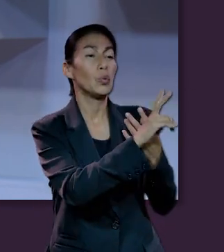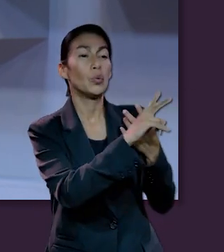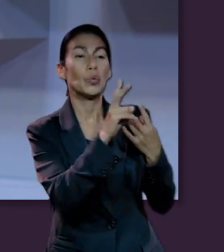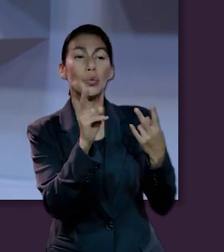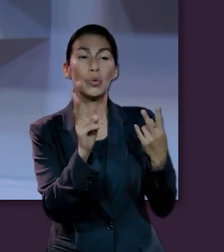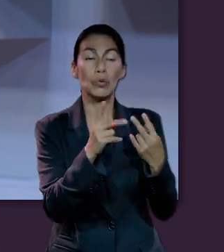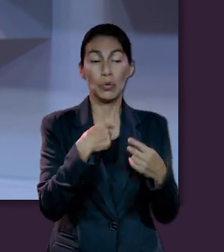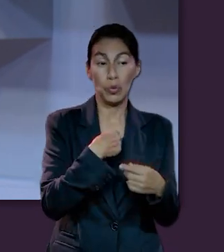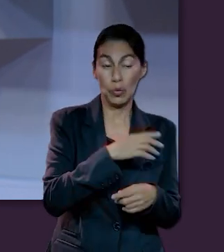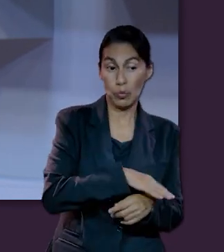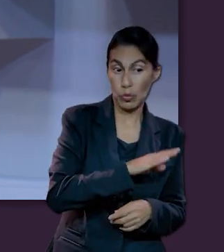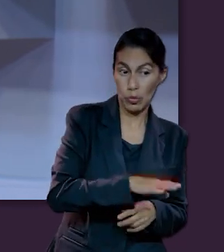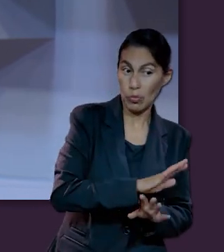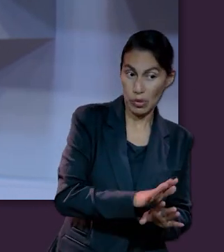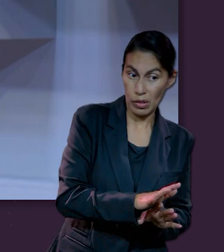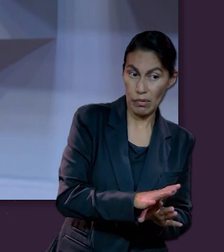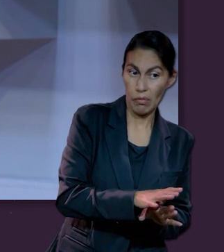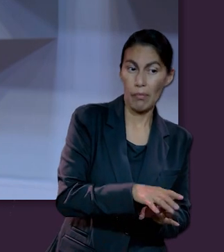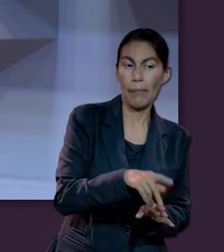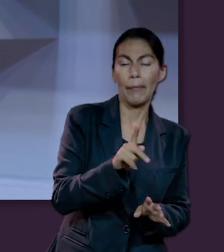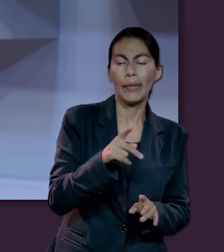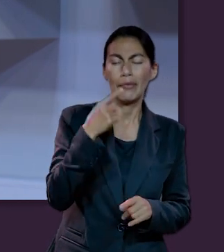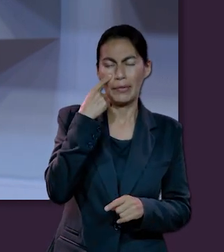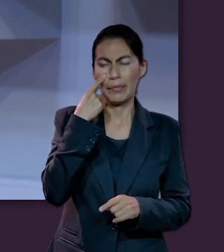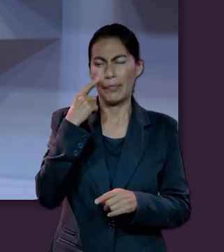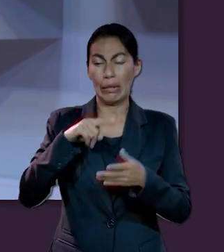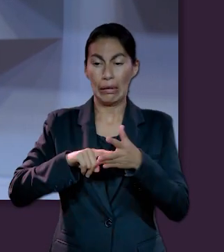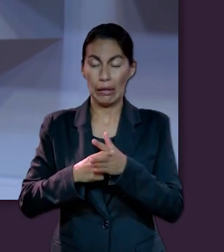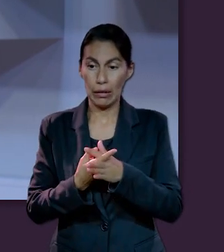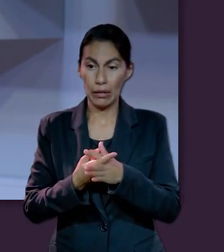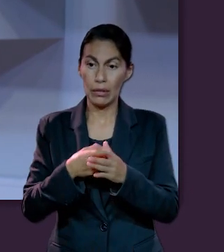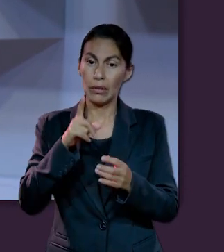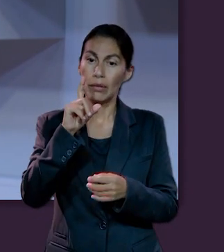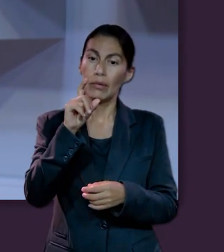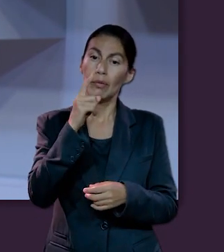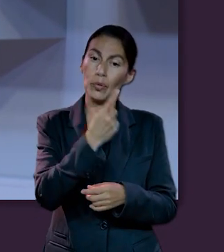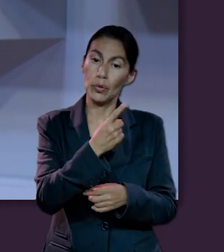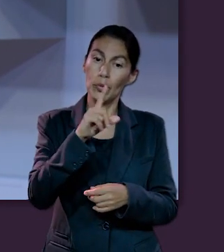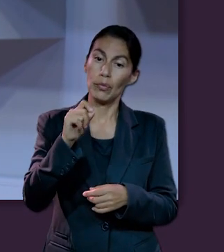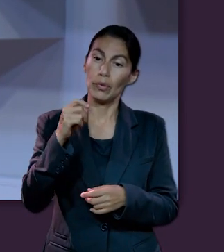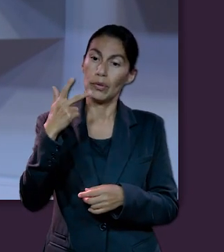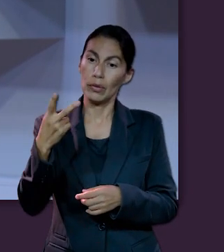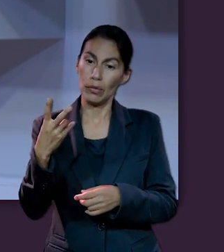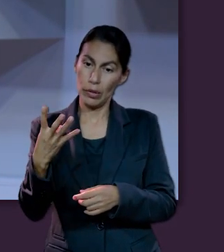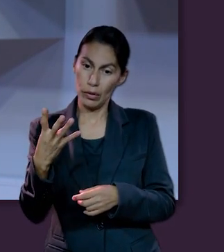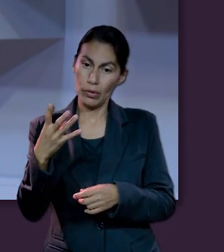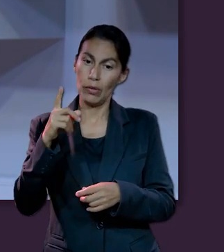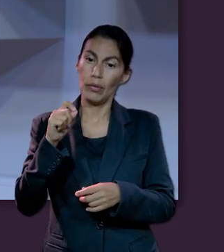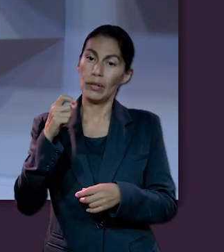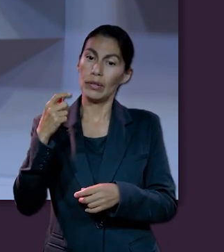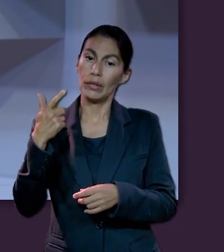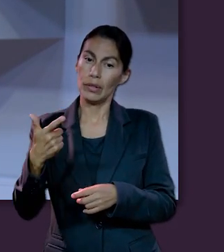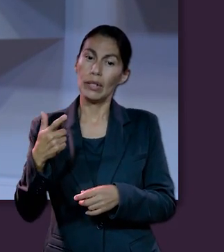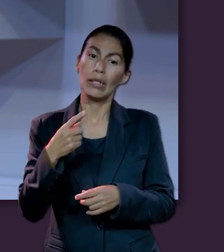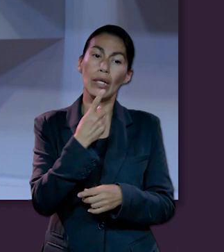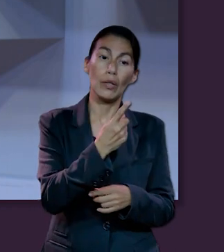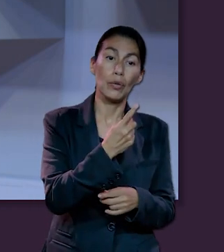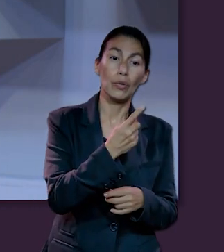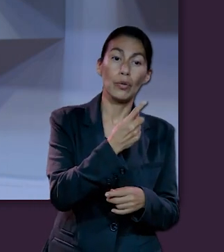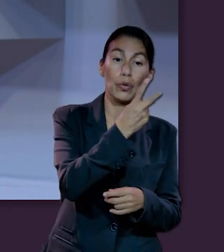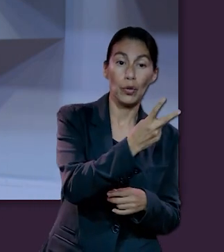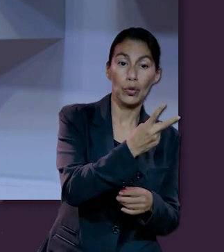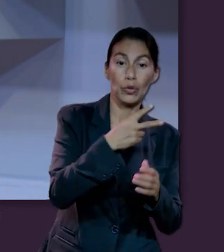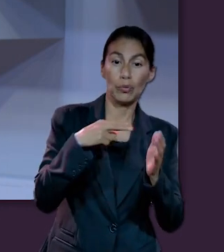andar por ahí después de que morimos. Pero en Génesis 1, 24, 27 y en el 2, 7 y